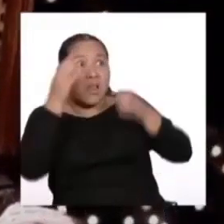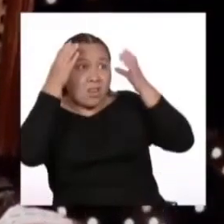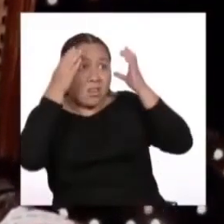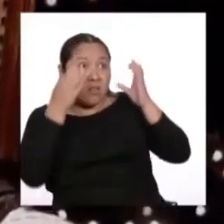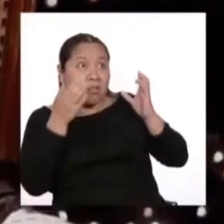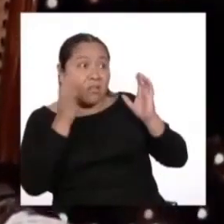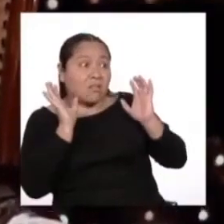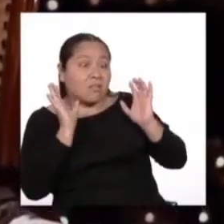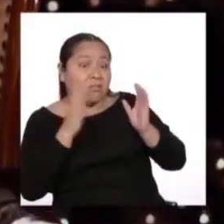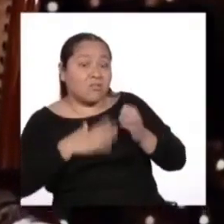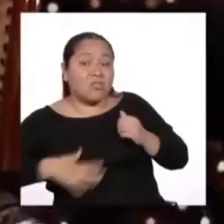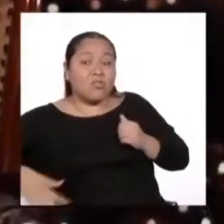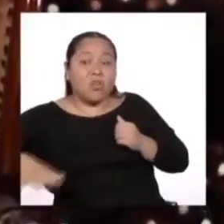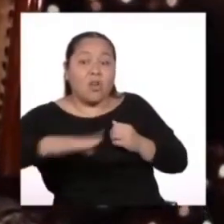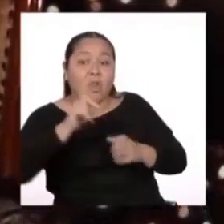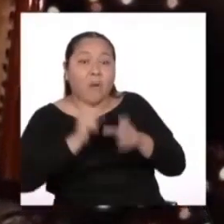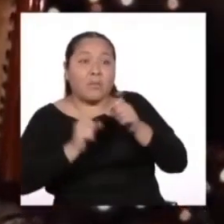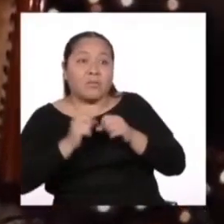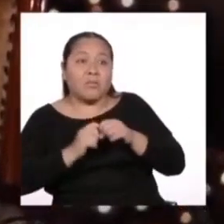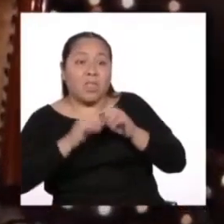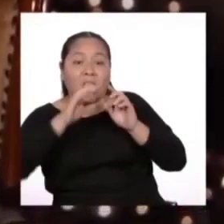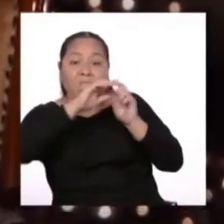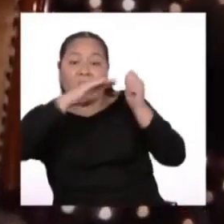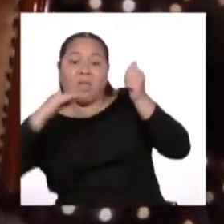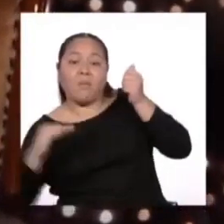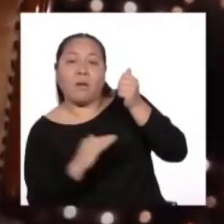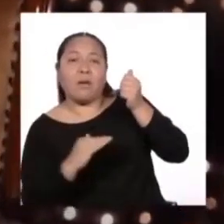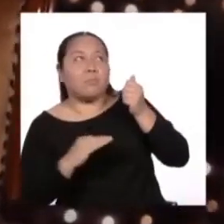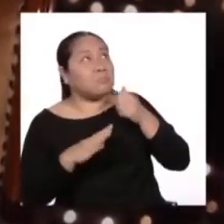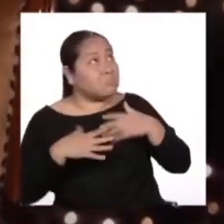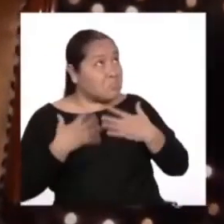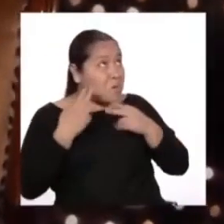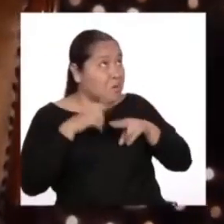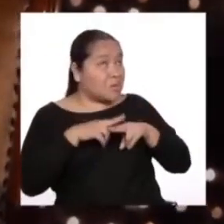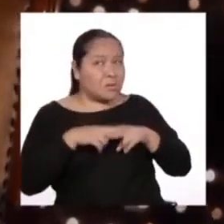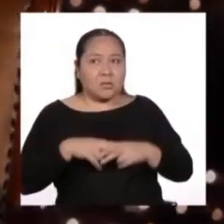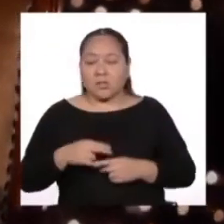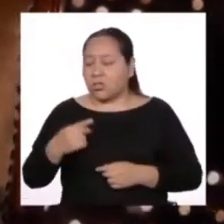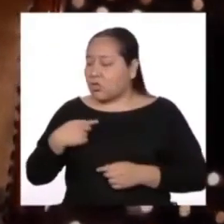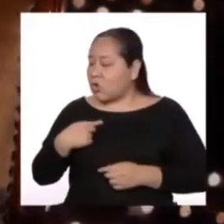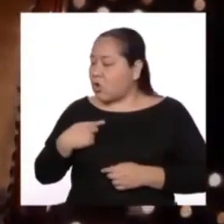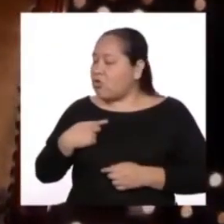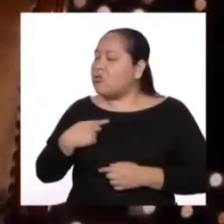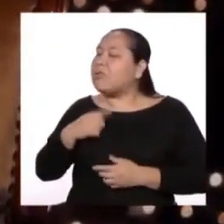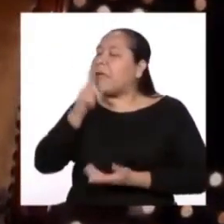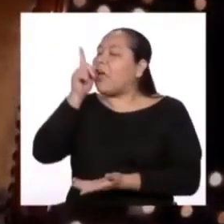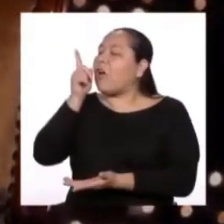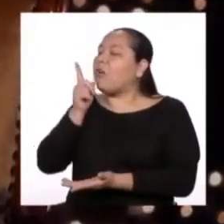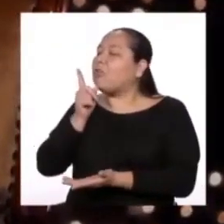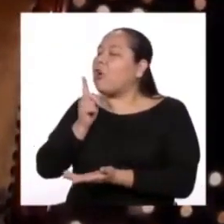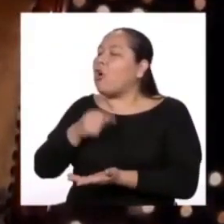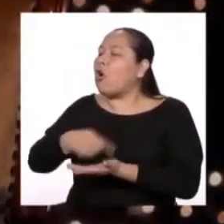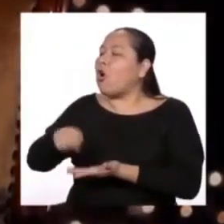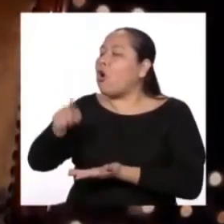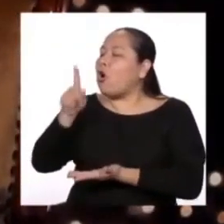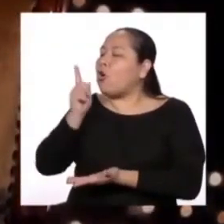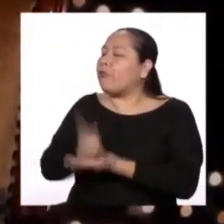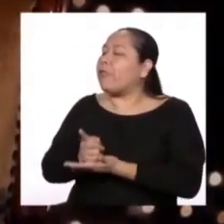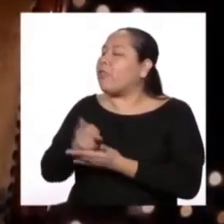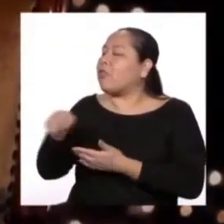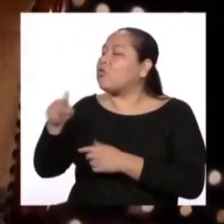todos los hombres son súbditos. ¿Puedo sentarme? Te ordeno que te sientes. Señor,